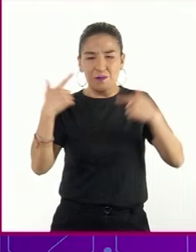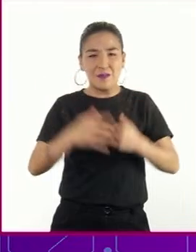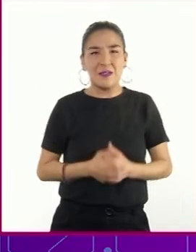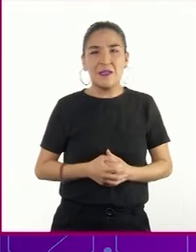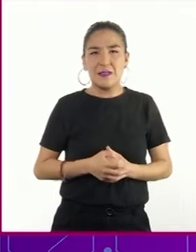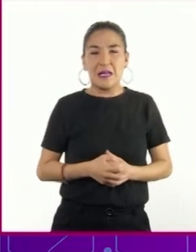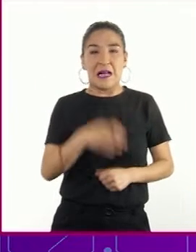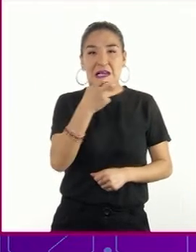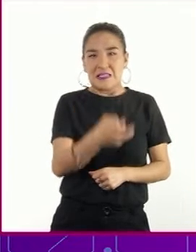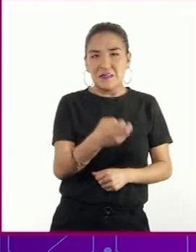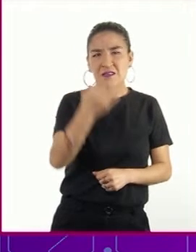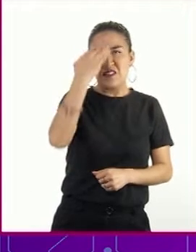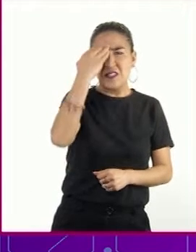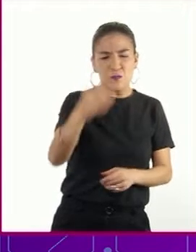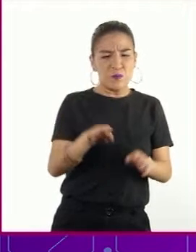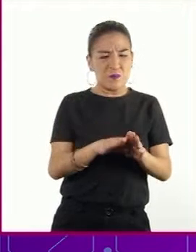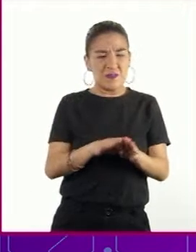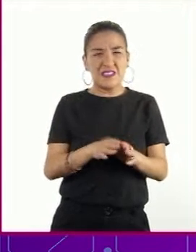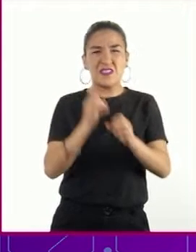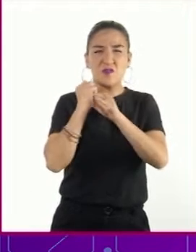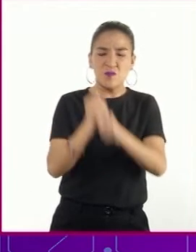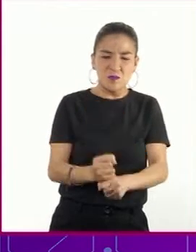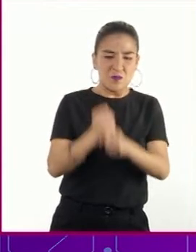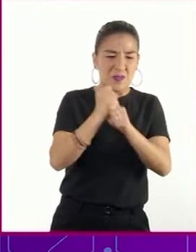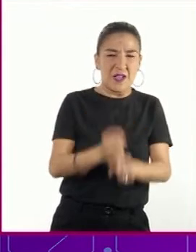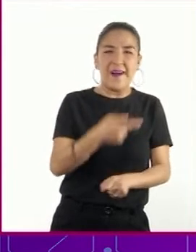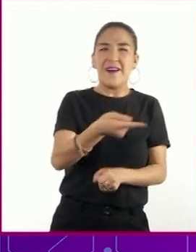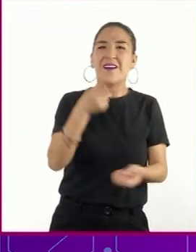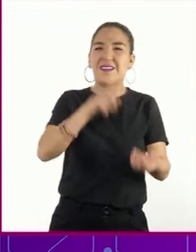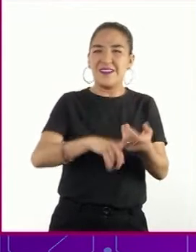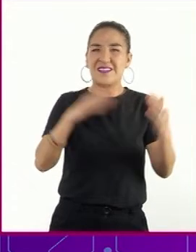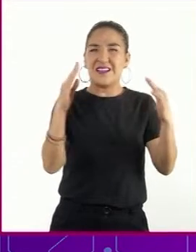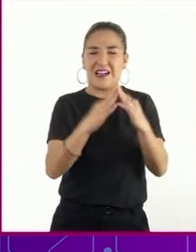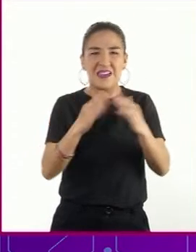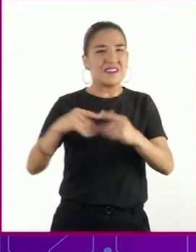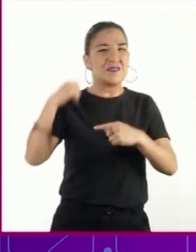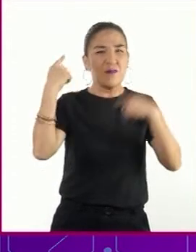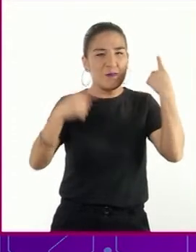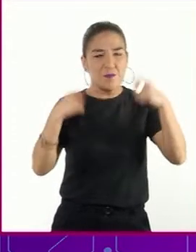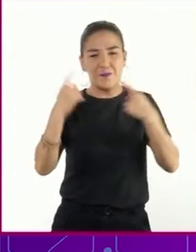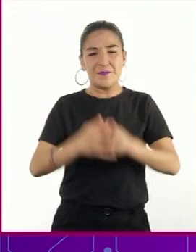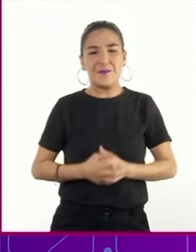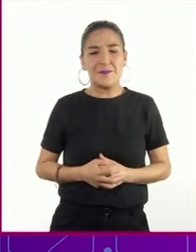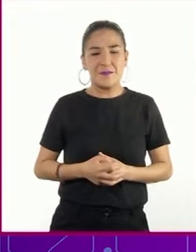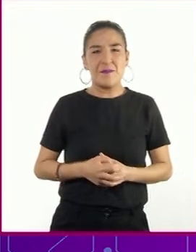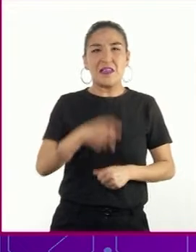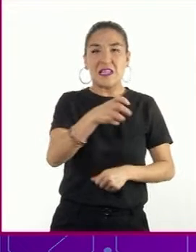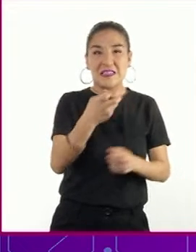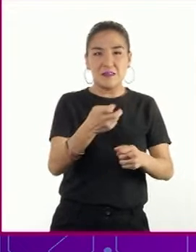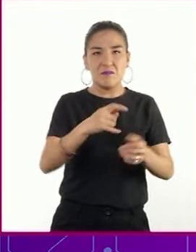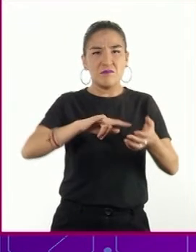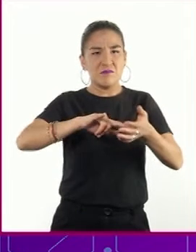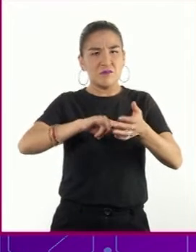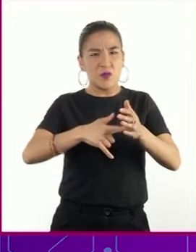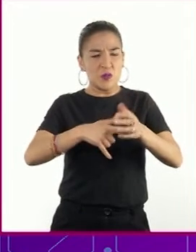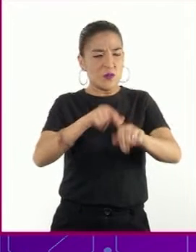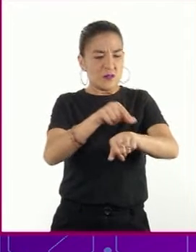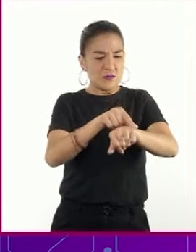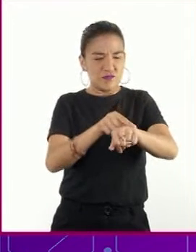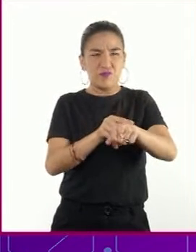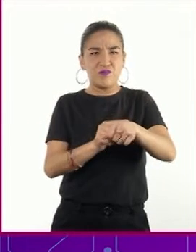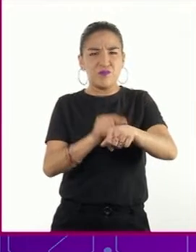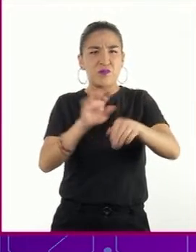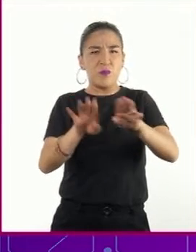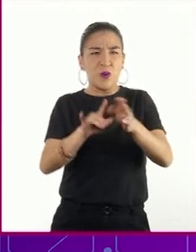Este es el tiempo del hombre trágico que está en la casa de los locos. Este es el reloj pulsera que da la hora del